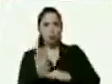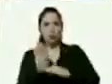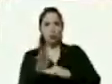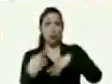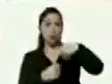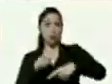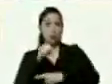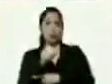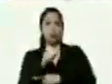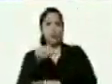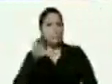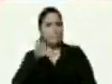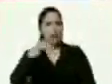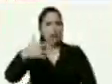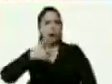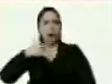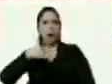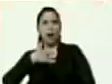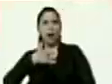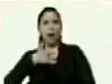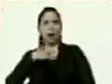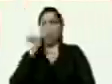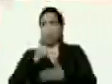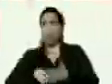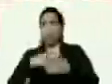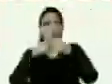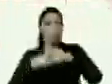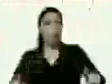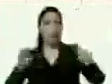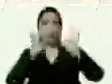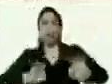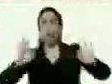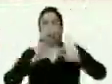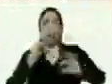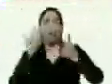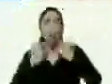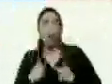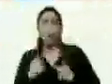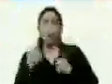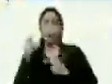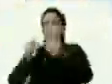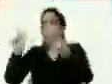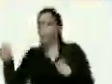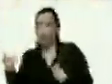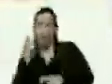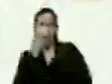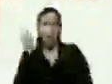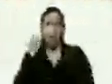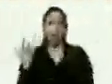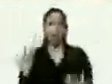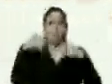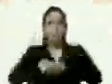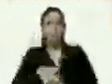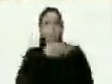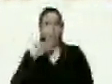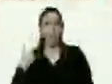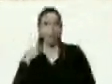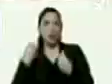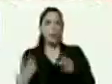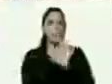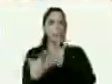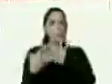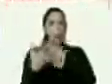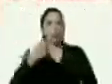revolución es la patria presidente sin distinción de color sin distinción de género presidente unidos directamente